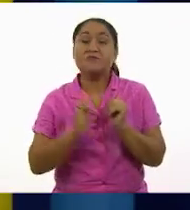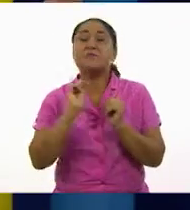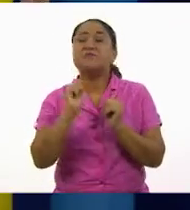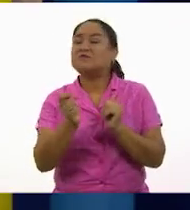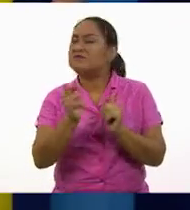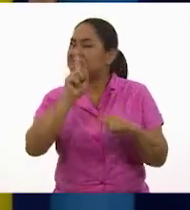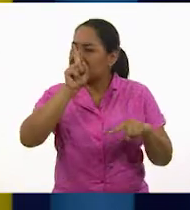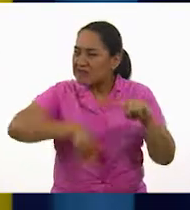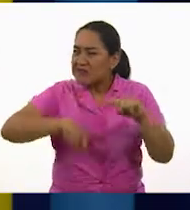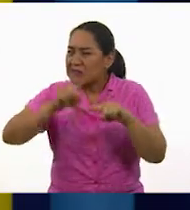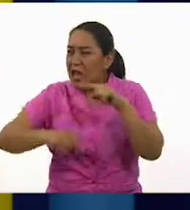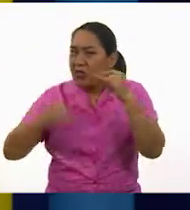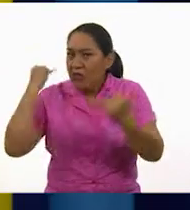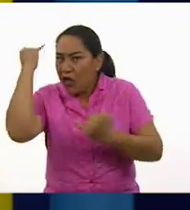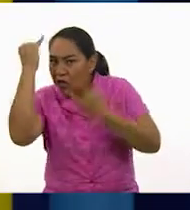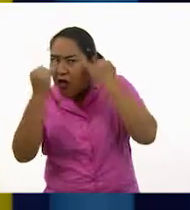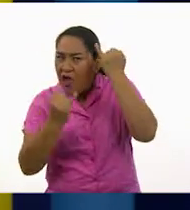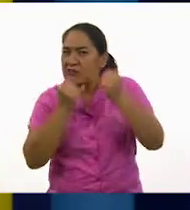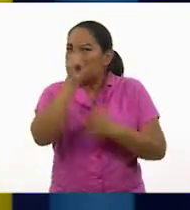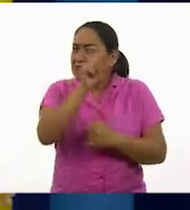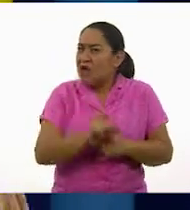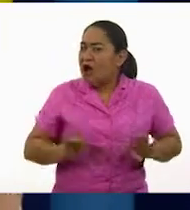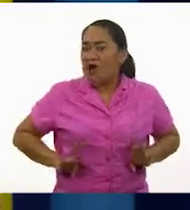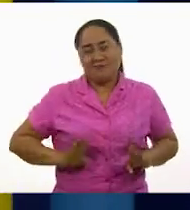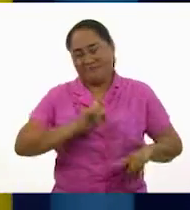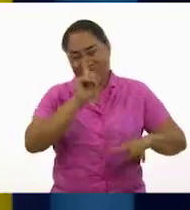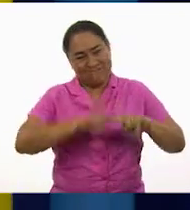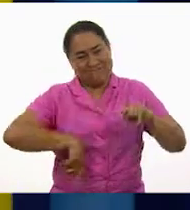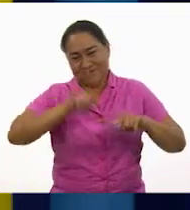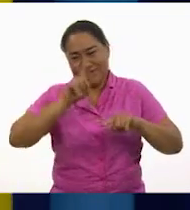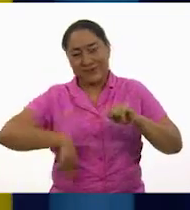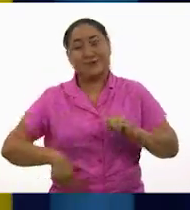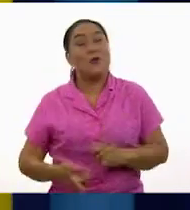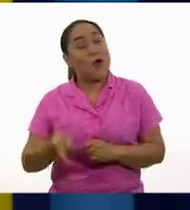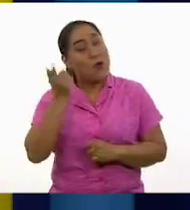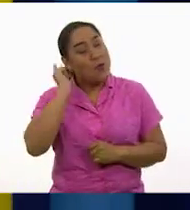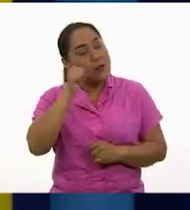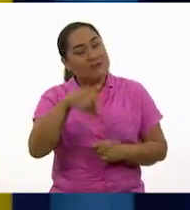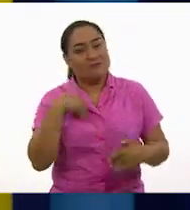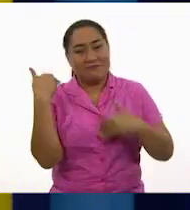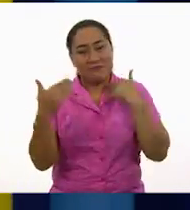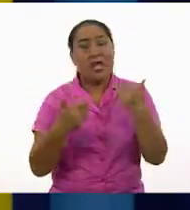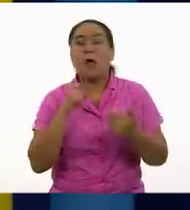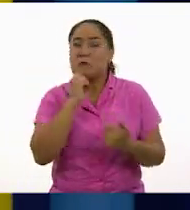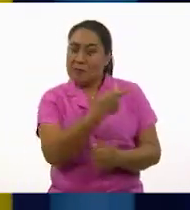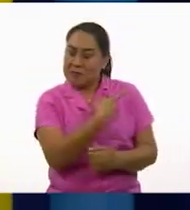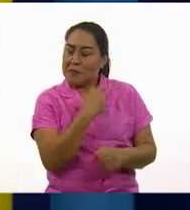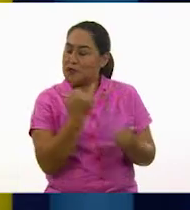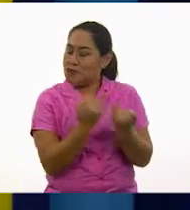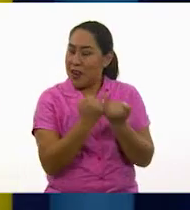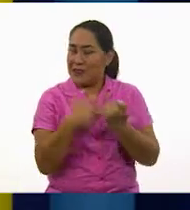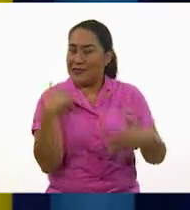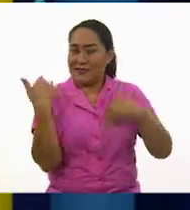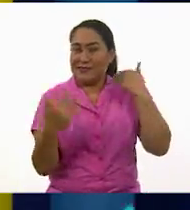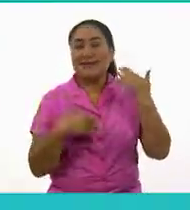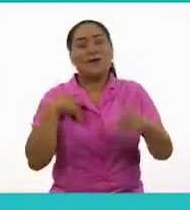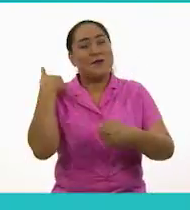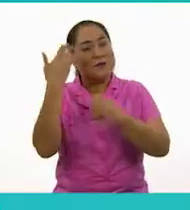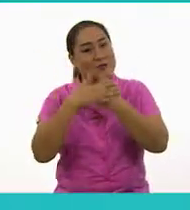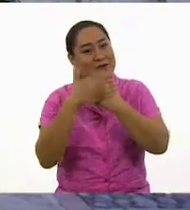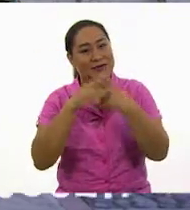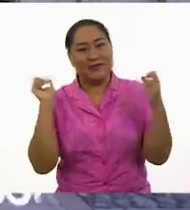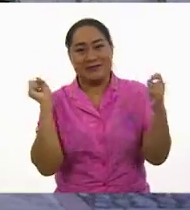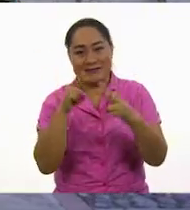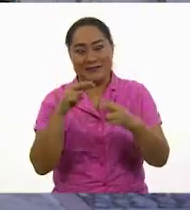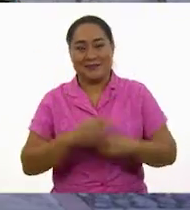Rompiendo Estereotipos y Prejuicios. Espero lo hayan disfrutado tanto como nosotros. Hasta la próxima. Amén.